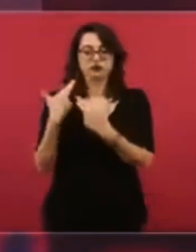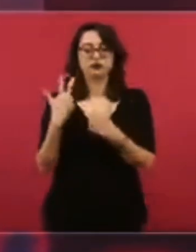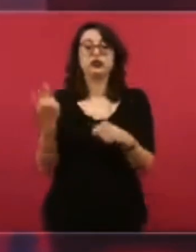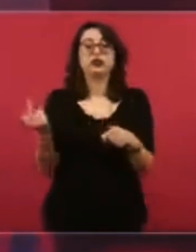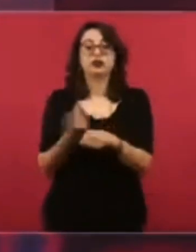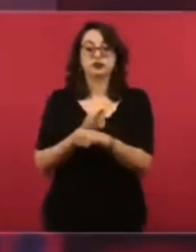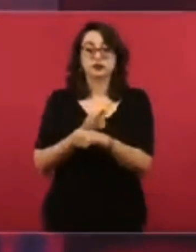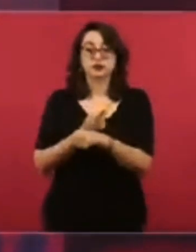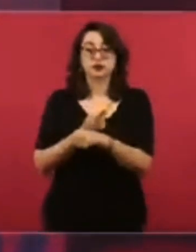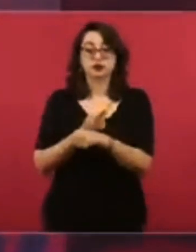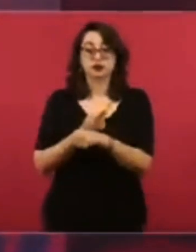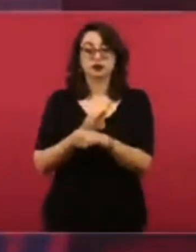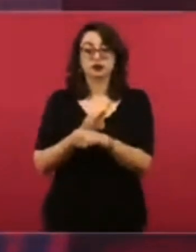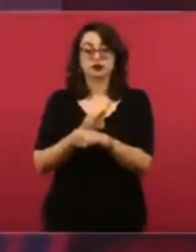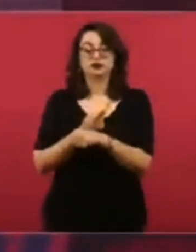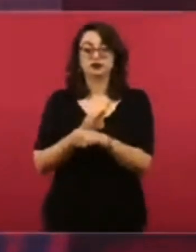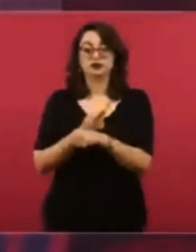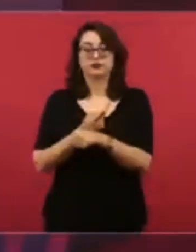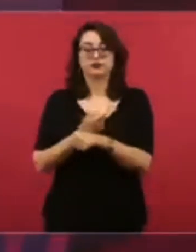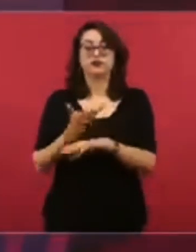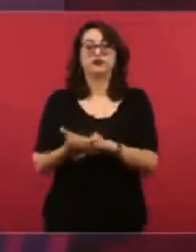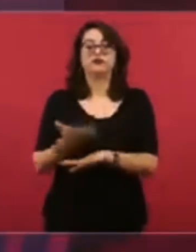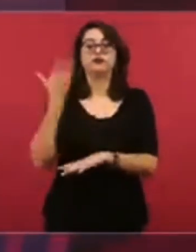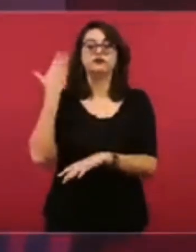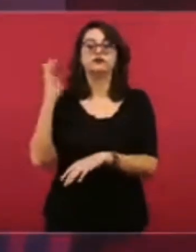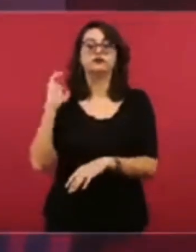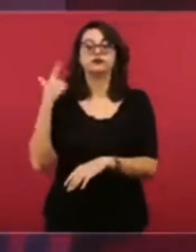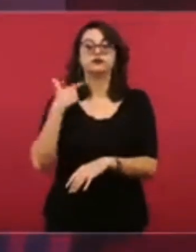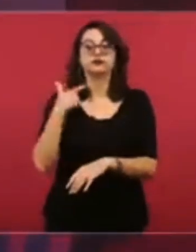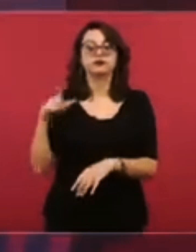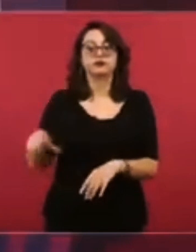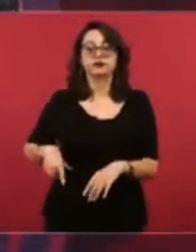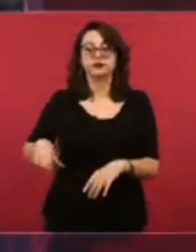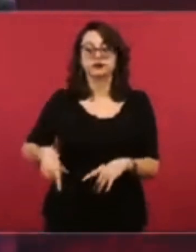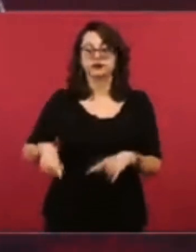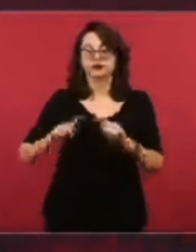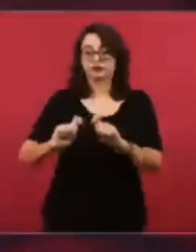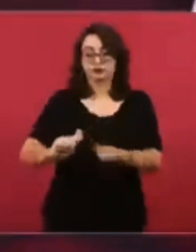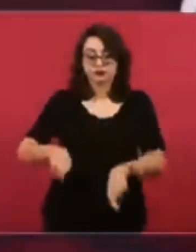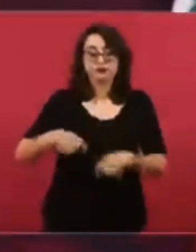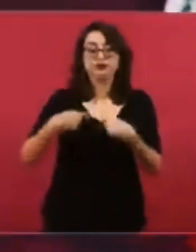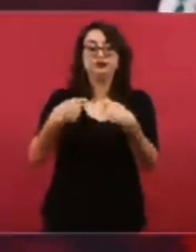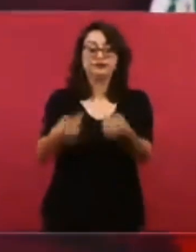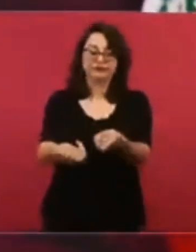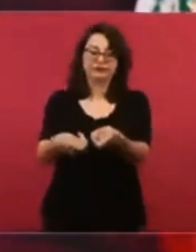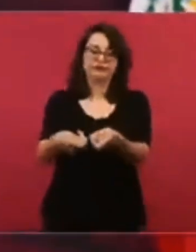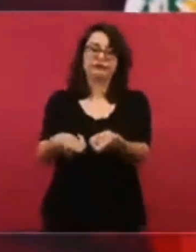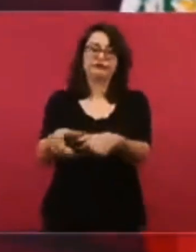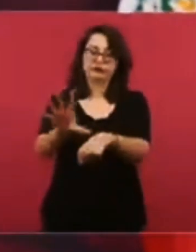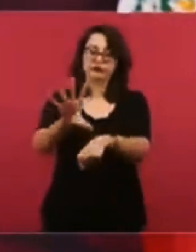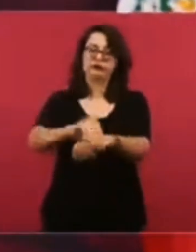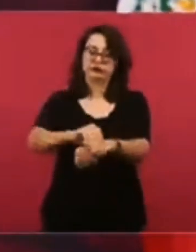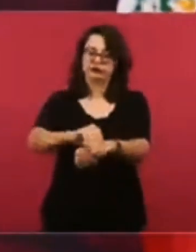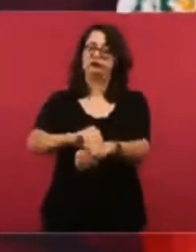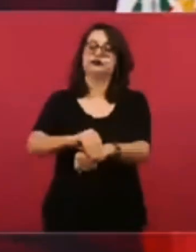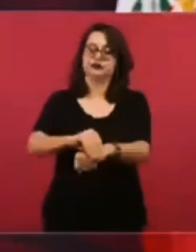Se les dio un permiso en el gobierno anterior para hacer, sí,